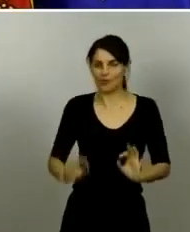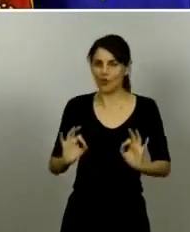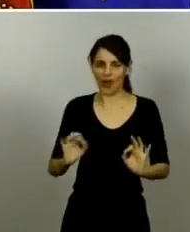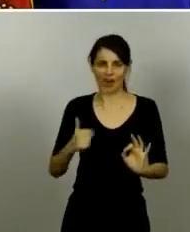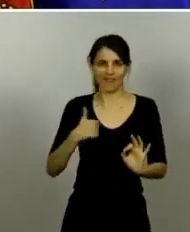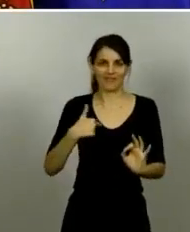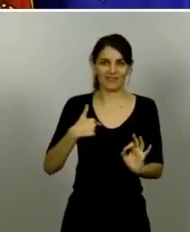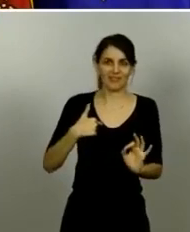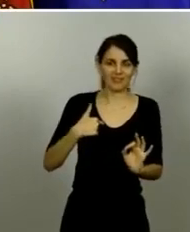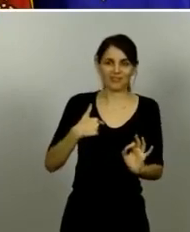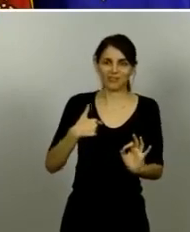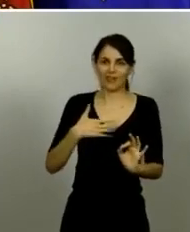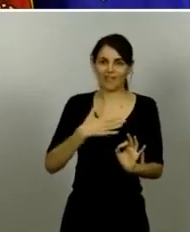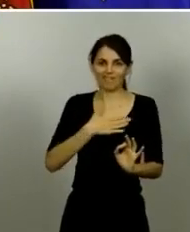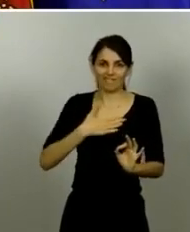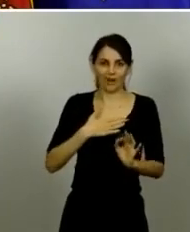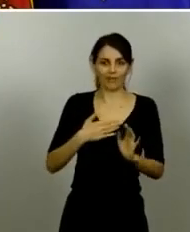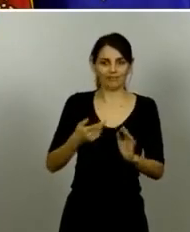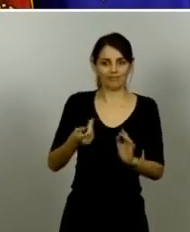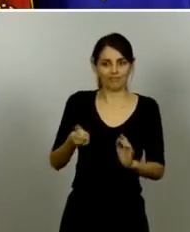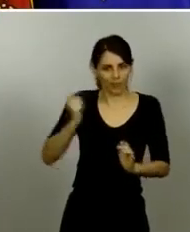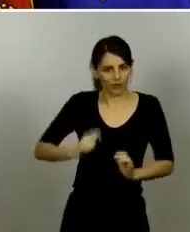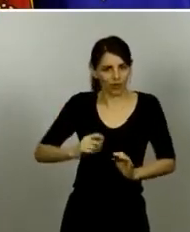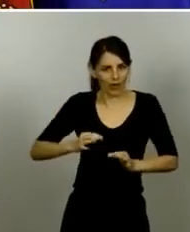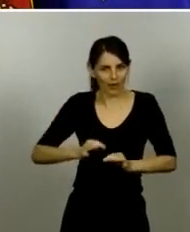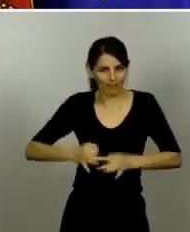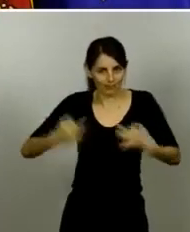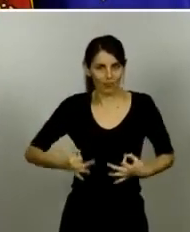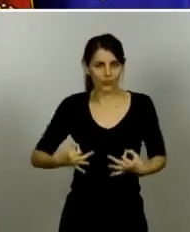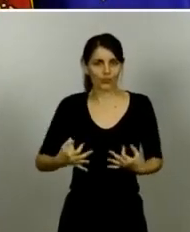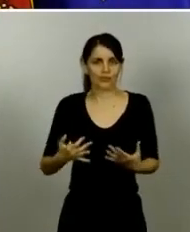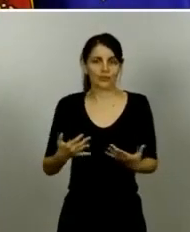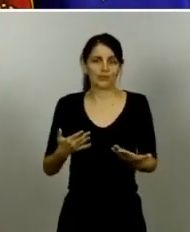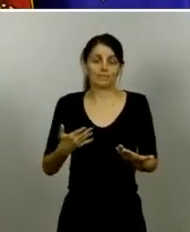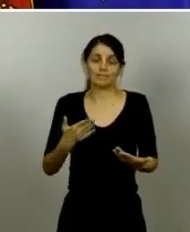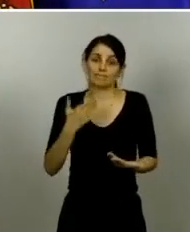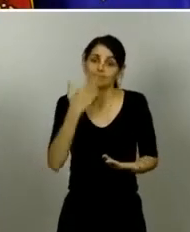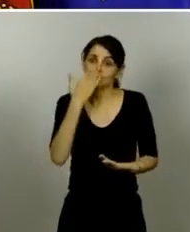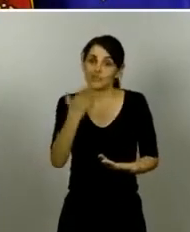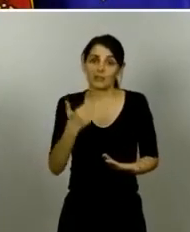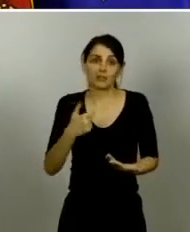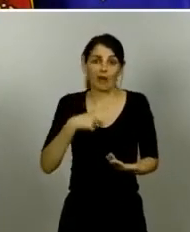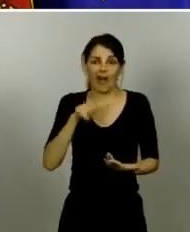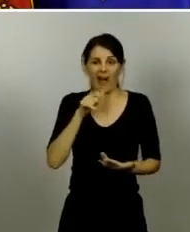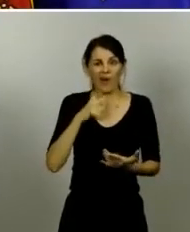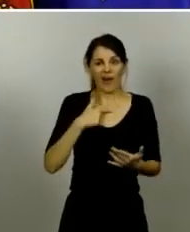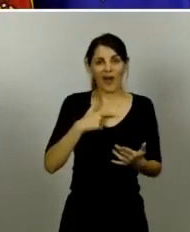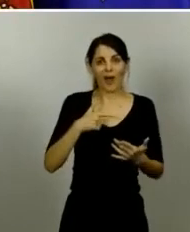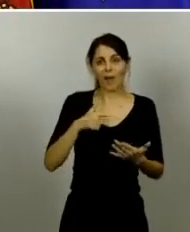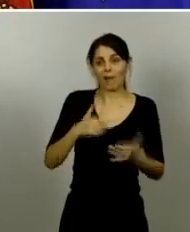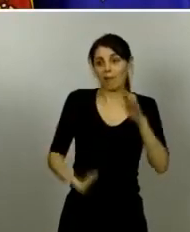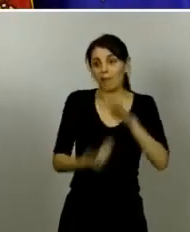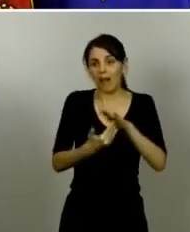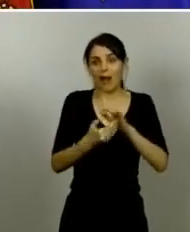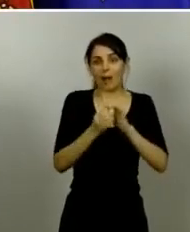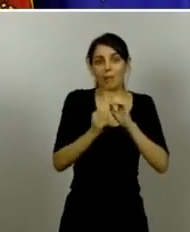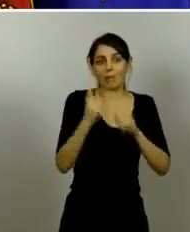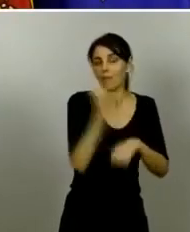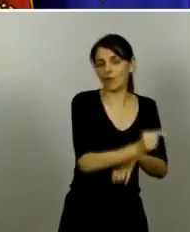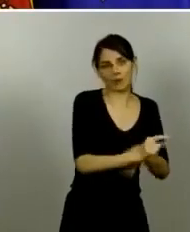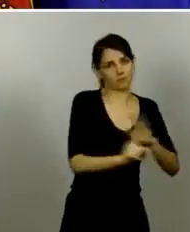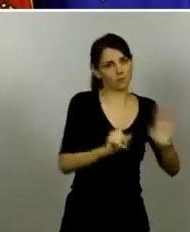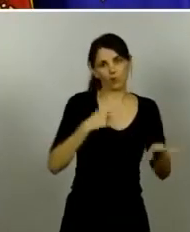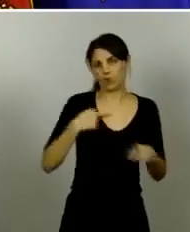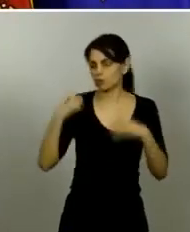desde luego entiendo como tal que no debo dejar las cosas a mitad sino que debo hacer el máximo que pueda no sé mucho más